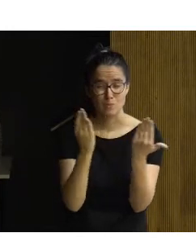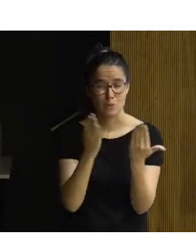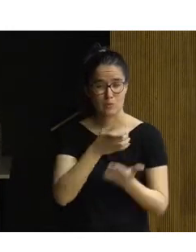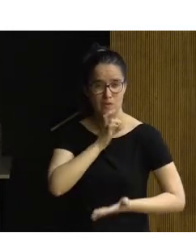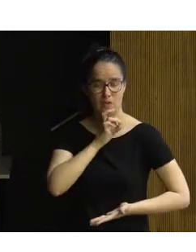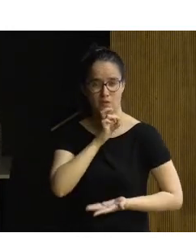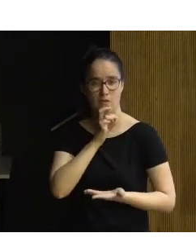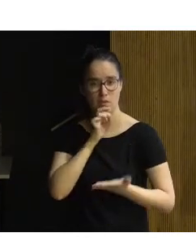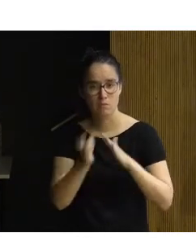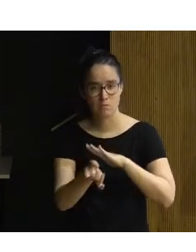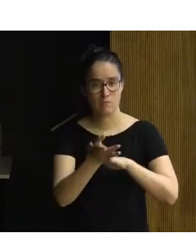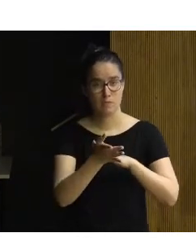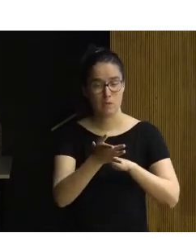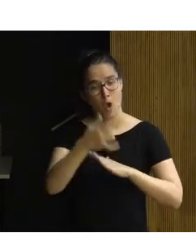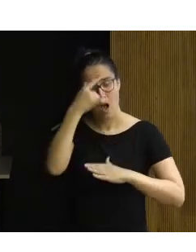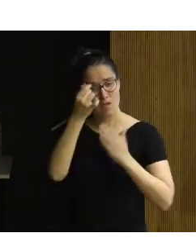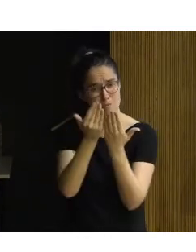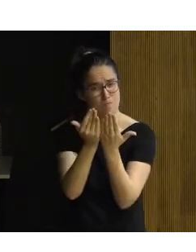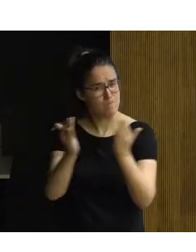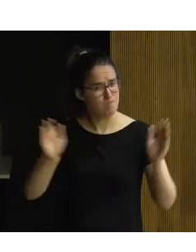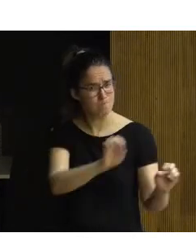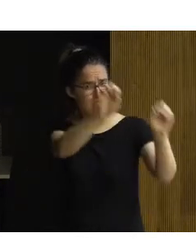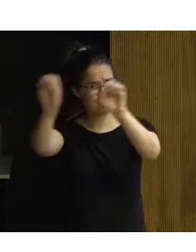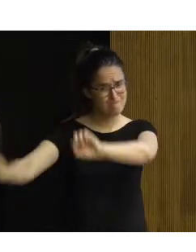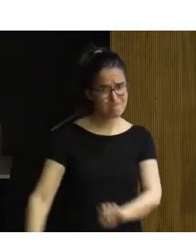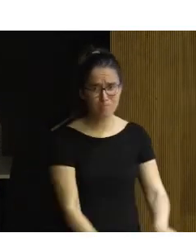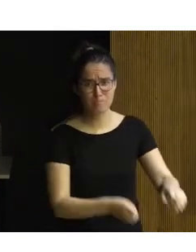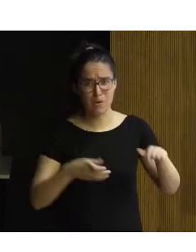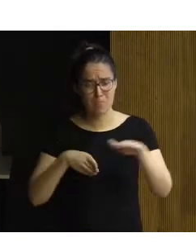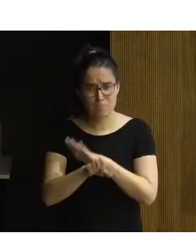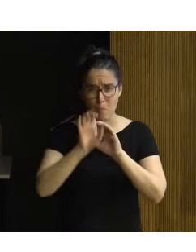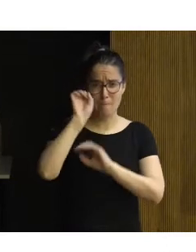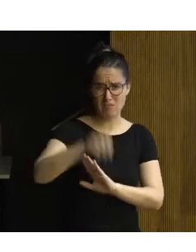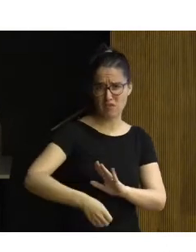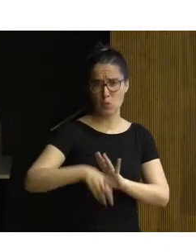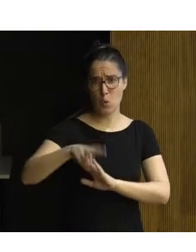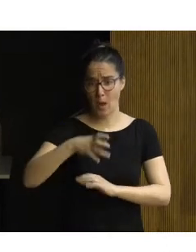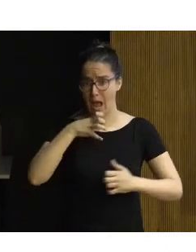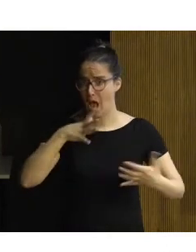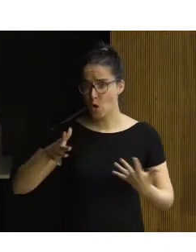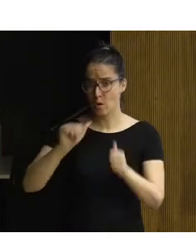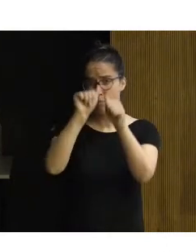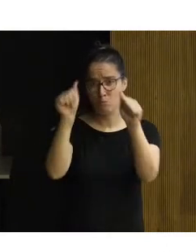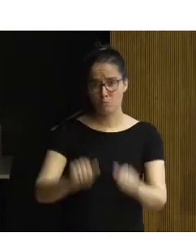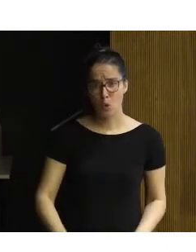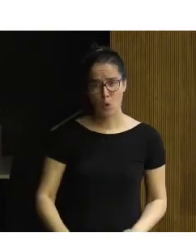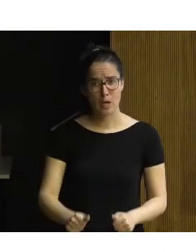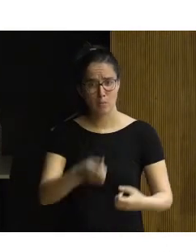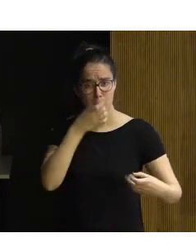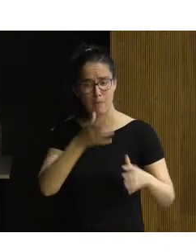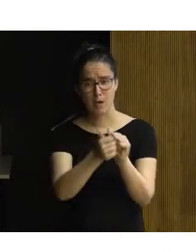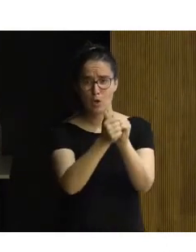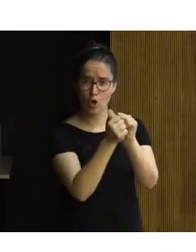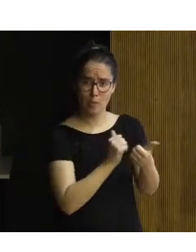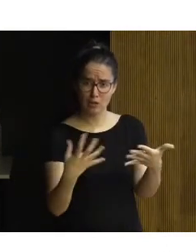para eso surgió, para que nadie pudiera acercarse a ella, para que nadie pudiera rebasarla, hoy es un modelo ejemplar en toda Europa